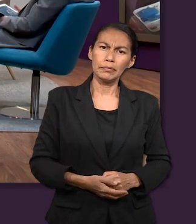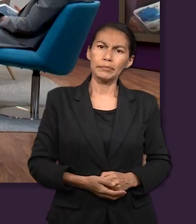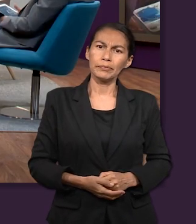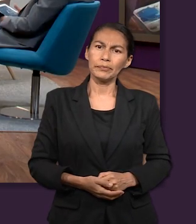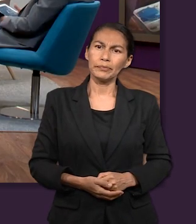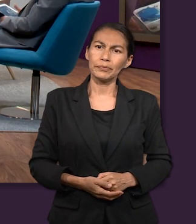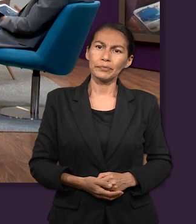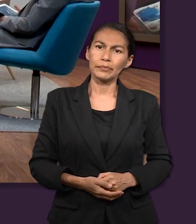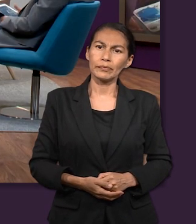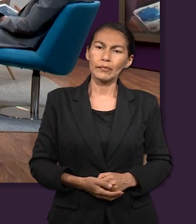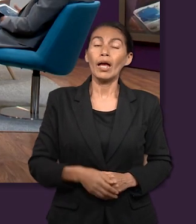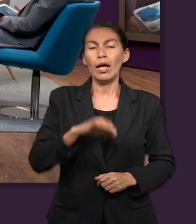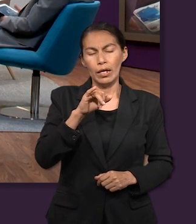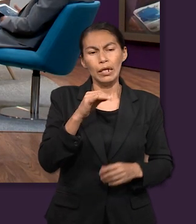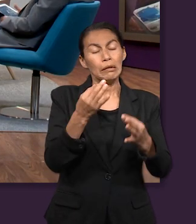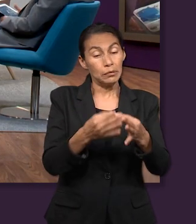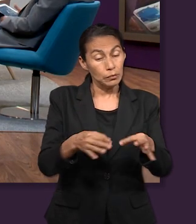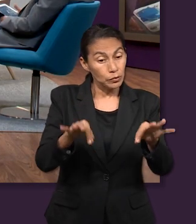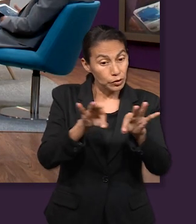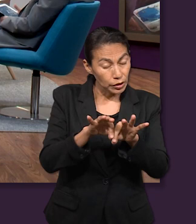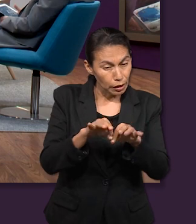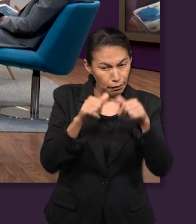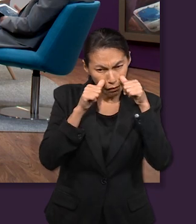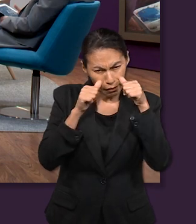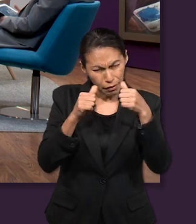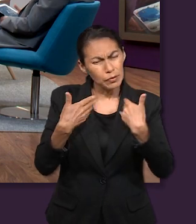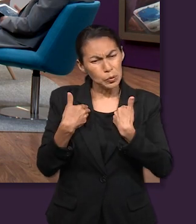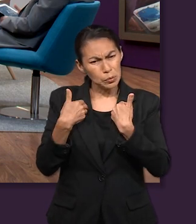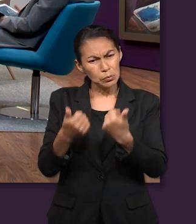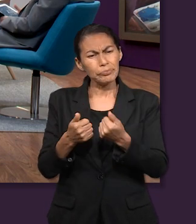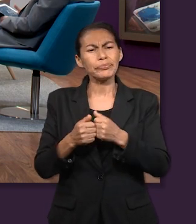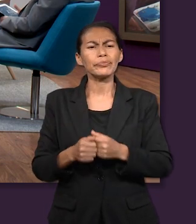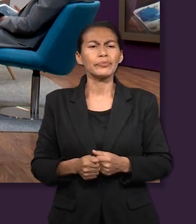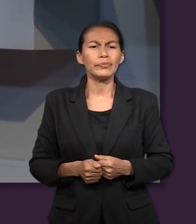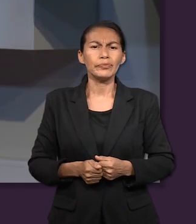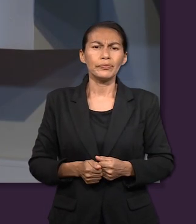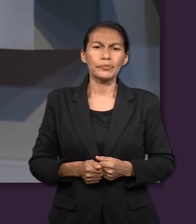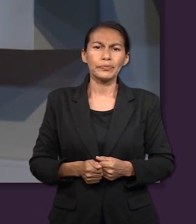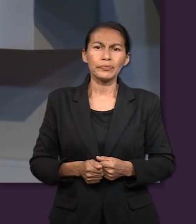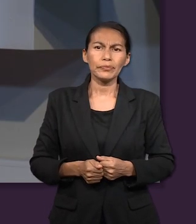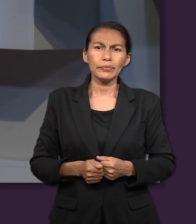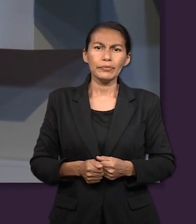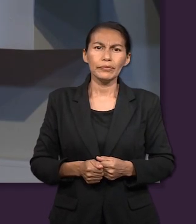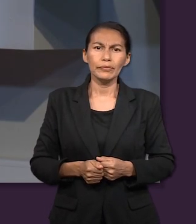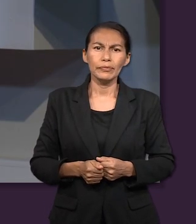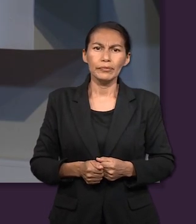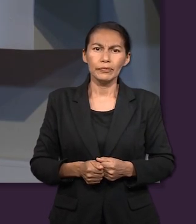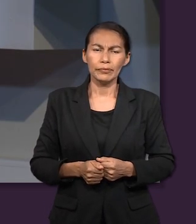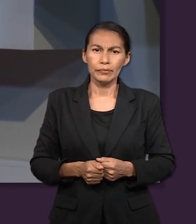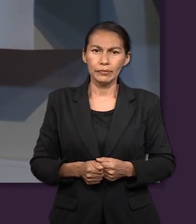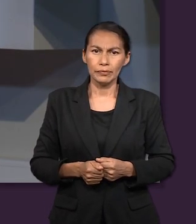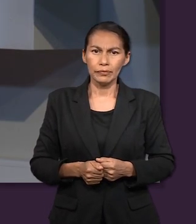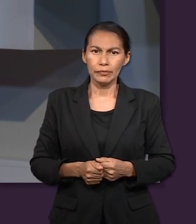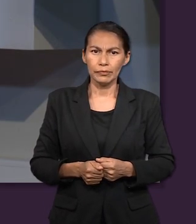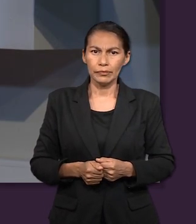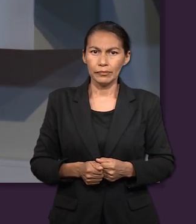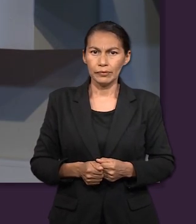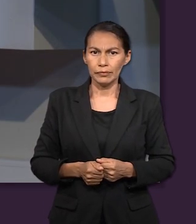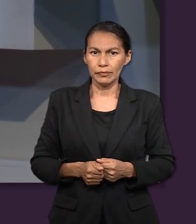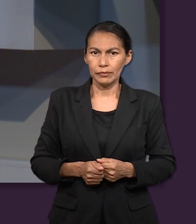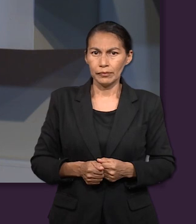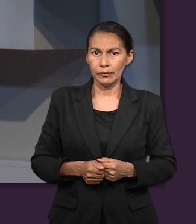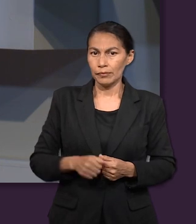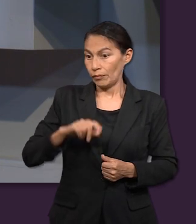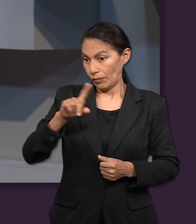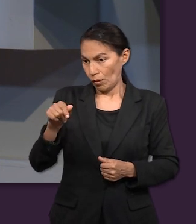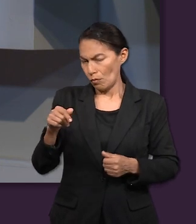bien. Sí, y esa parte es muy importante que lo tomemos muy en cuenta, porque después de eso pues viene una suscitación de